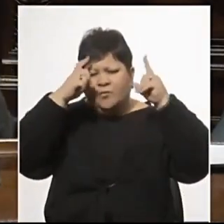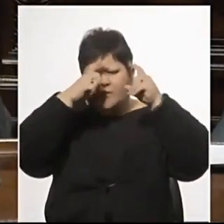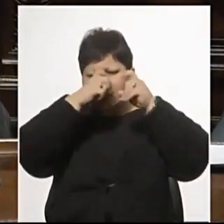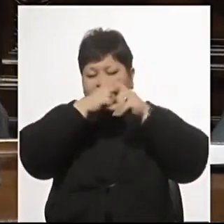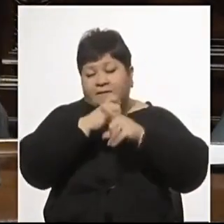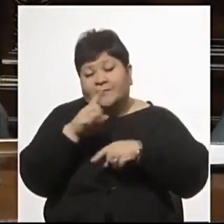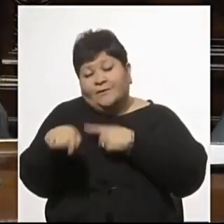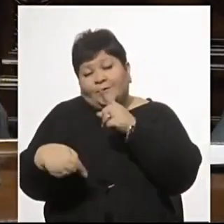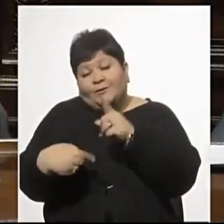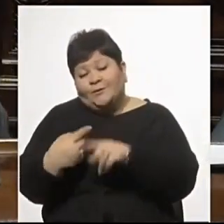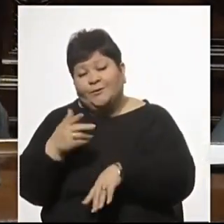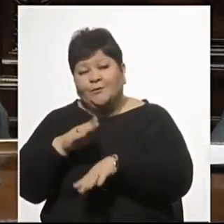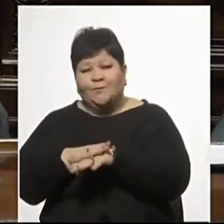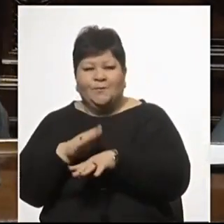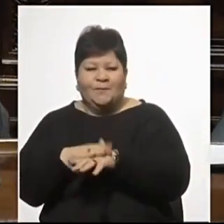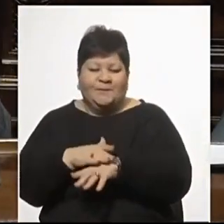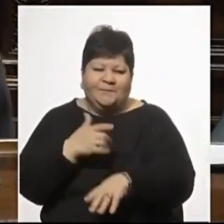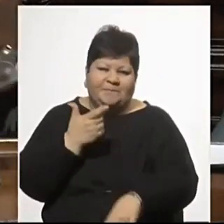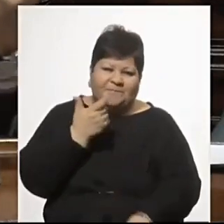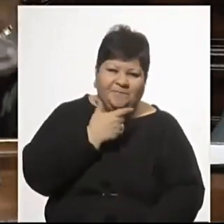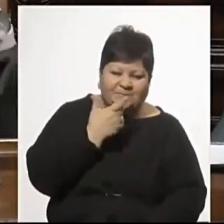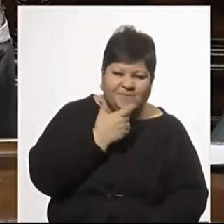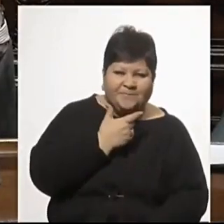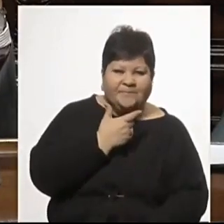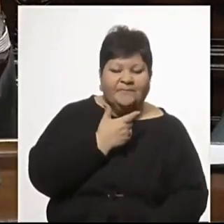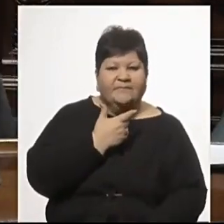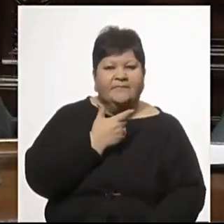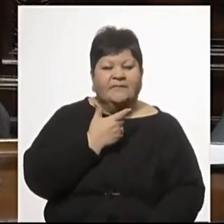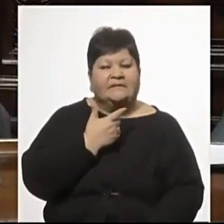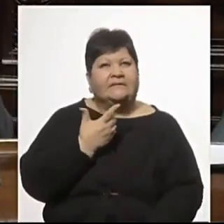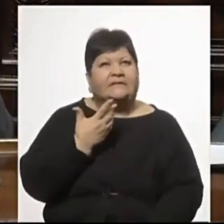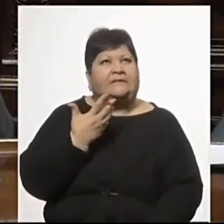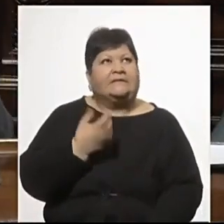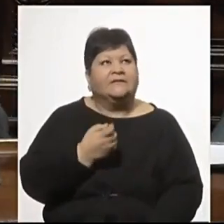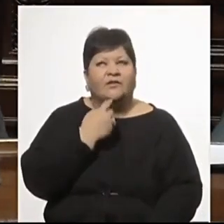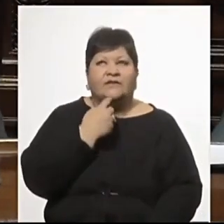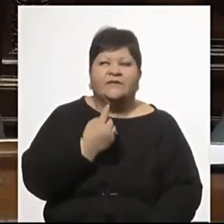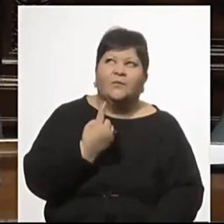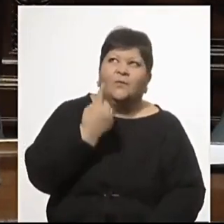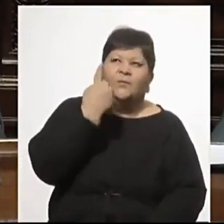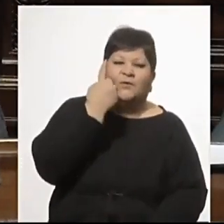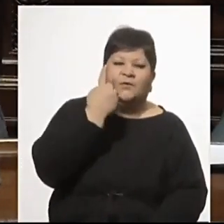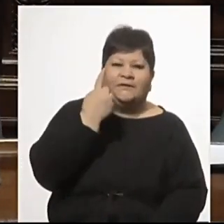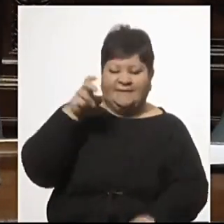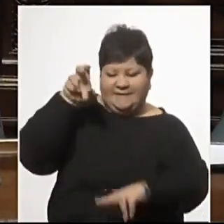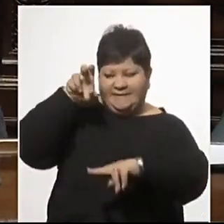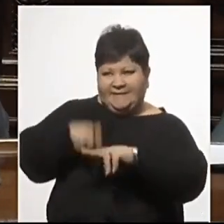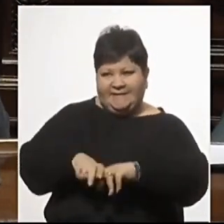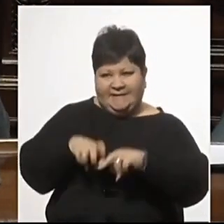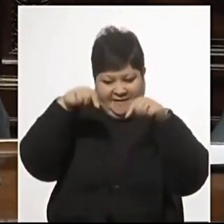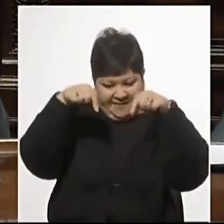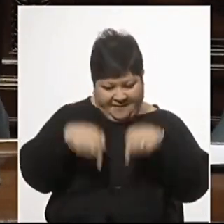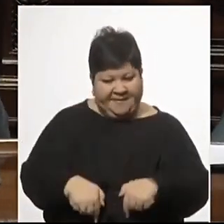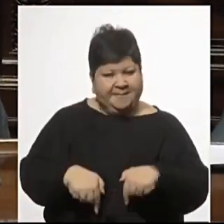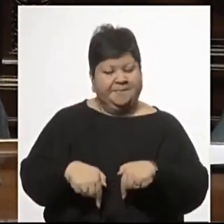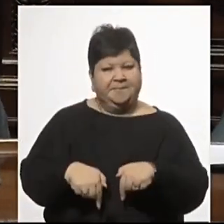jocosas. Los quiero simbolizar en uno, que se sentaba en esta butaca,